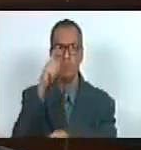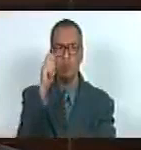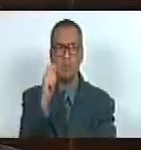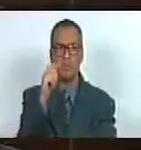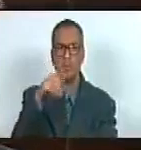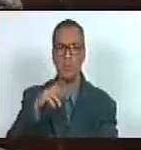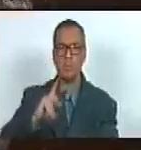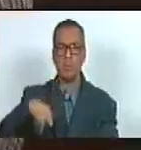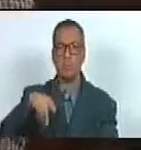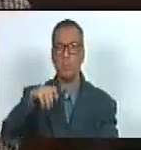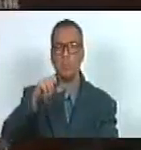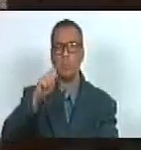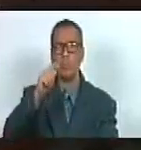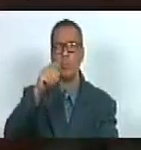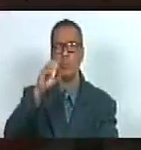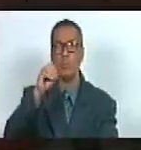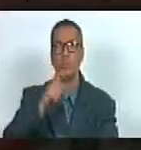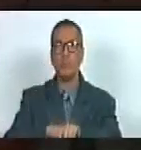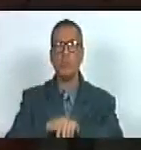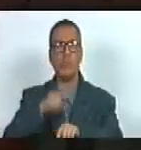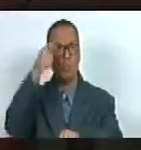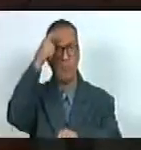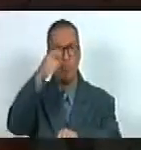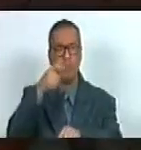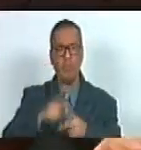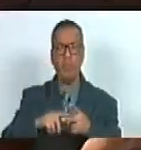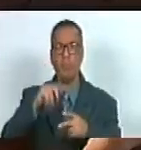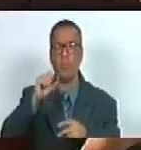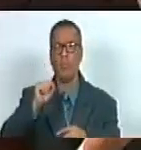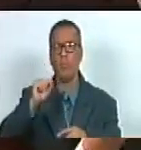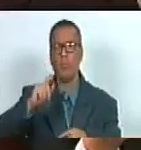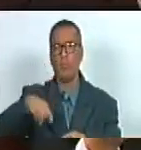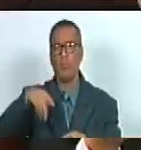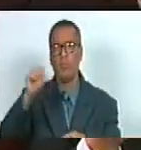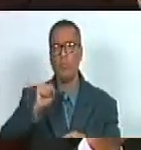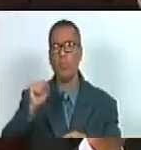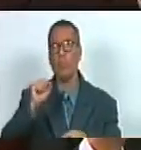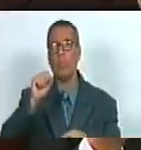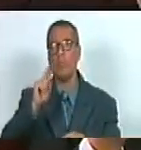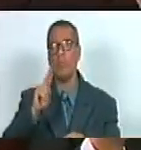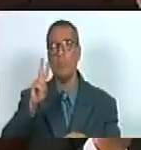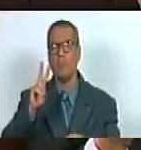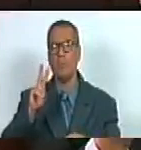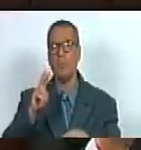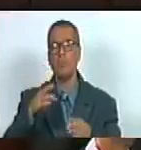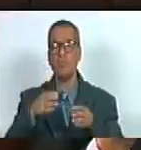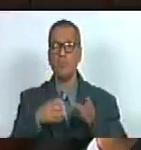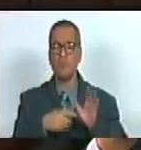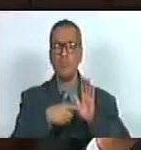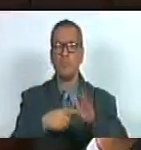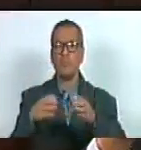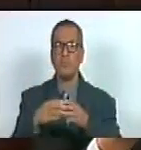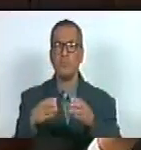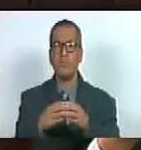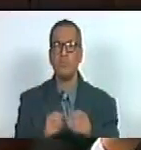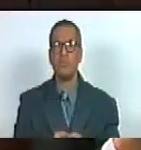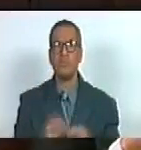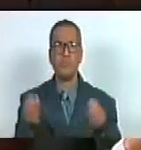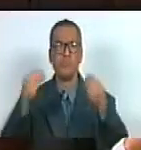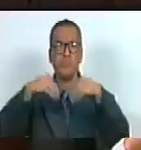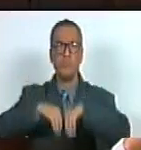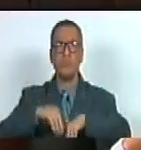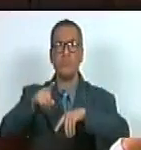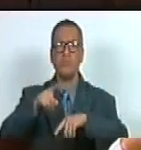Puerta diputado del estado huárico del PSU presentarle a esta honorable cámara un acuerdo